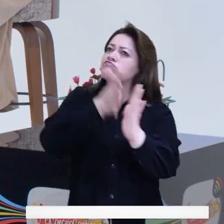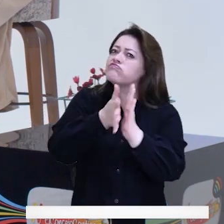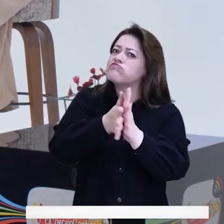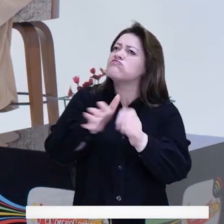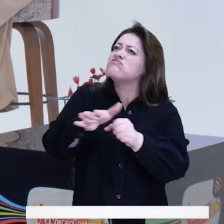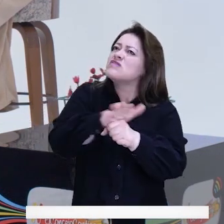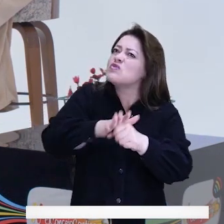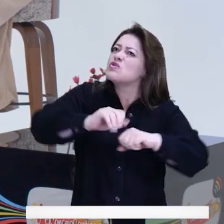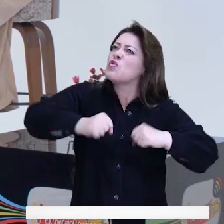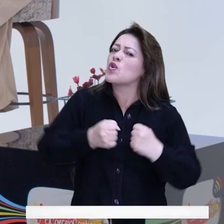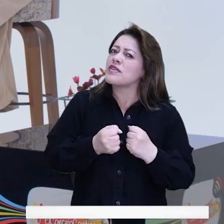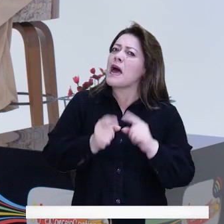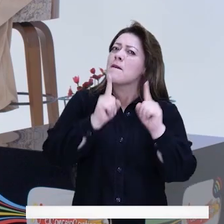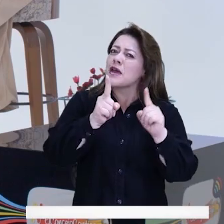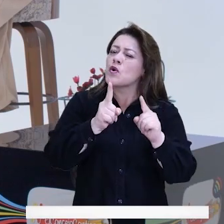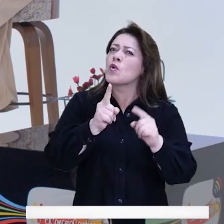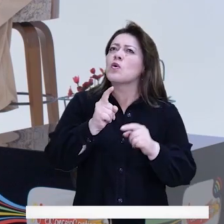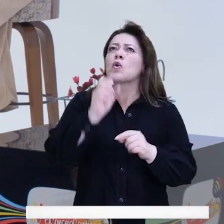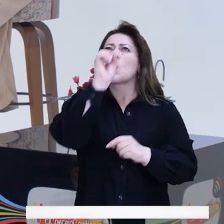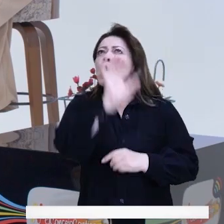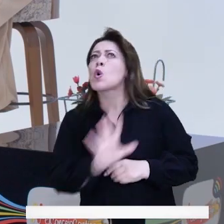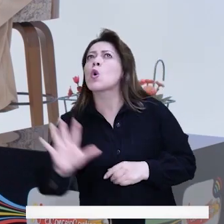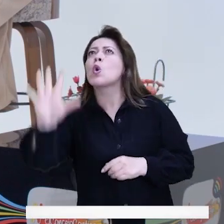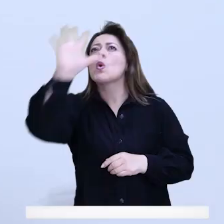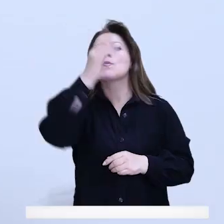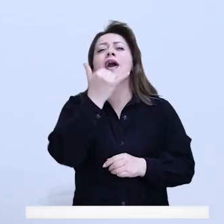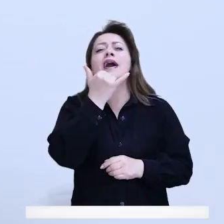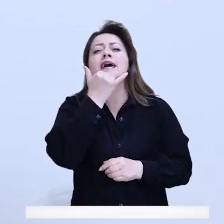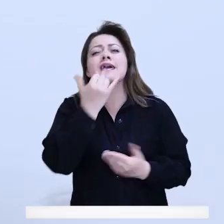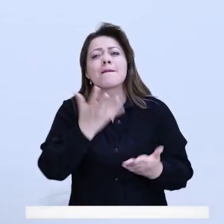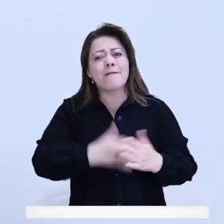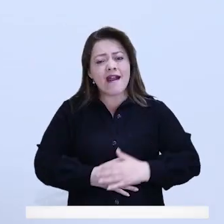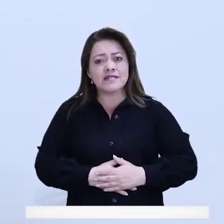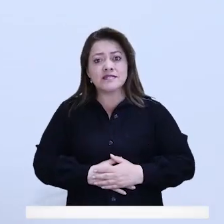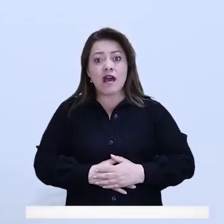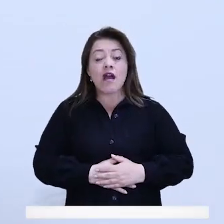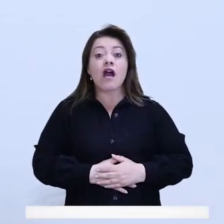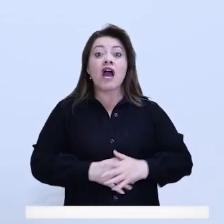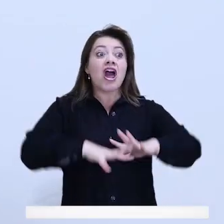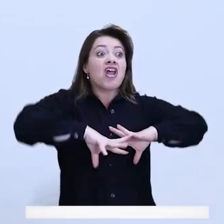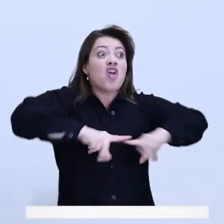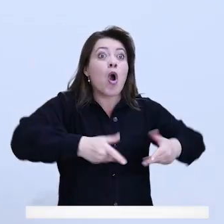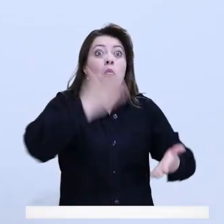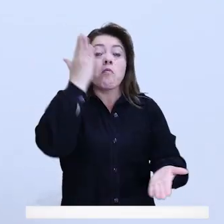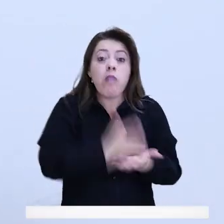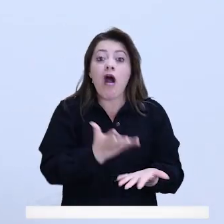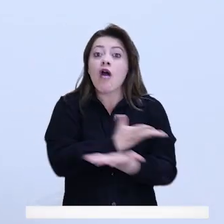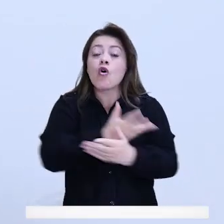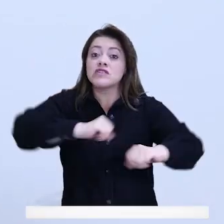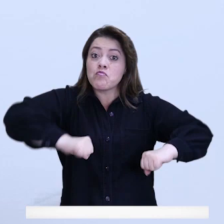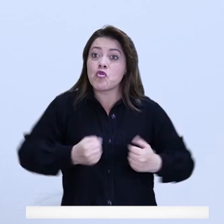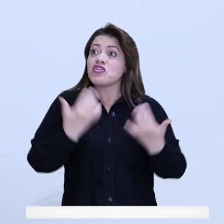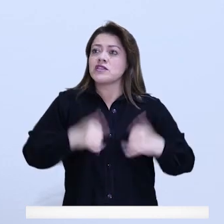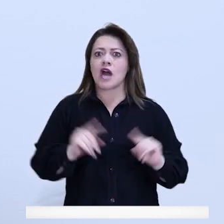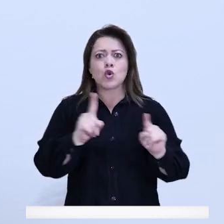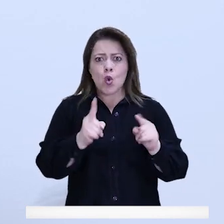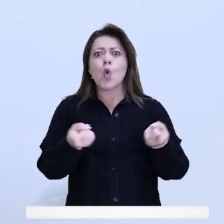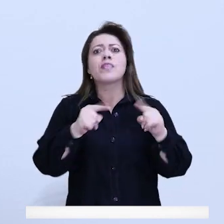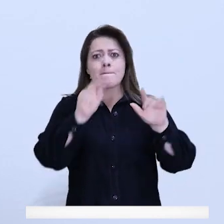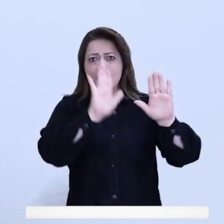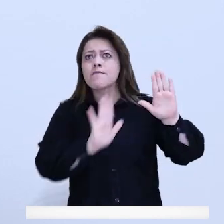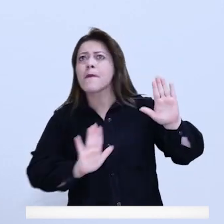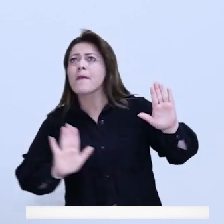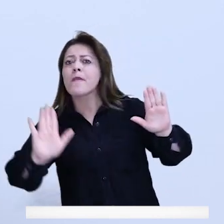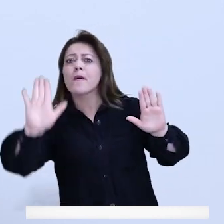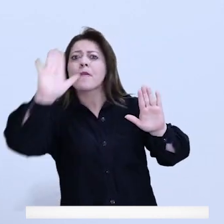en nuestra capital, quisiéramos saber qué es lo que pasa en Colombia. Tenemos que hablar que, infortunadamente, no es solamente la inseguridad que se vive en Bogotá, sino también